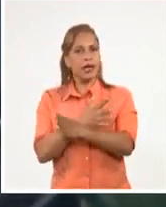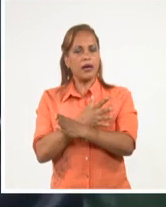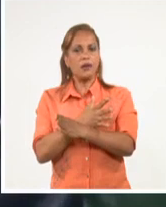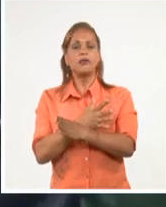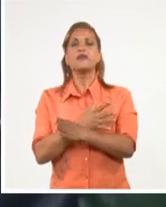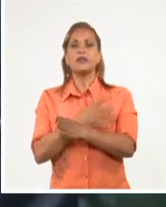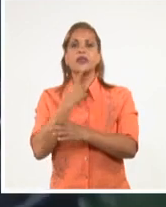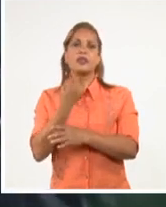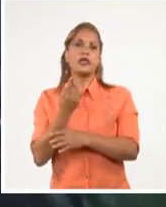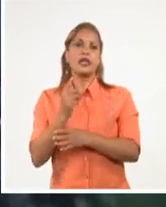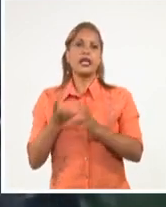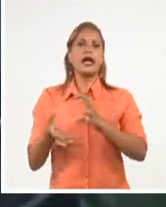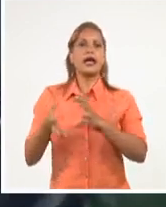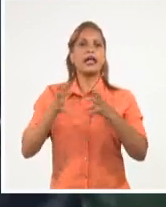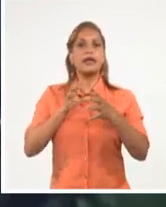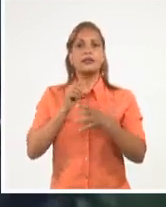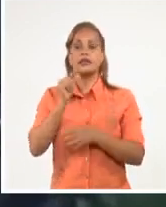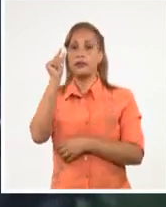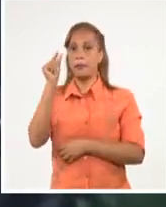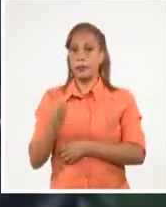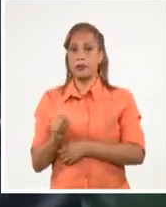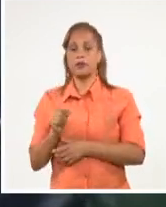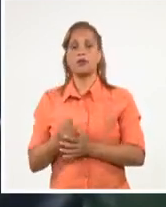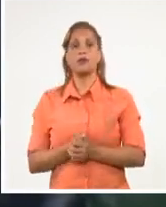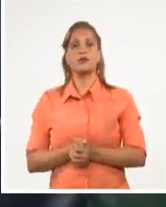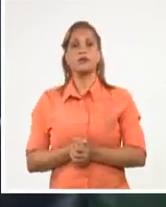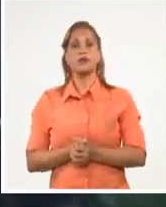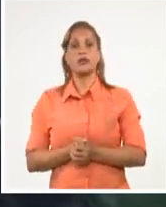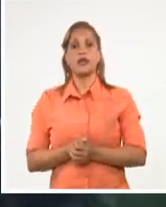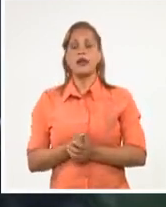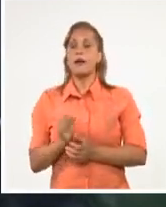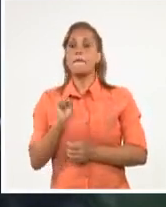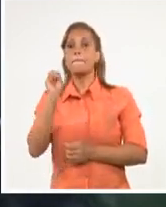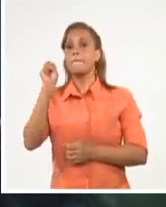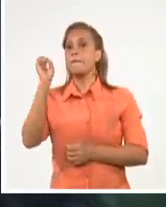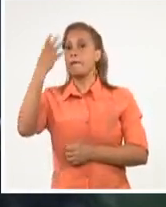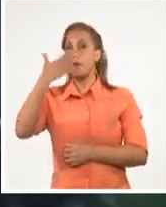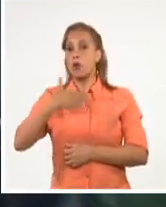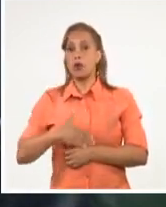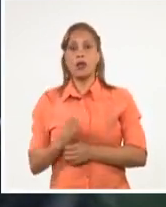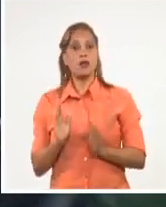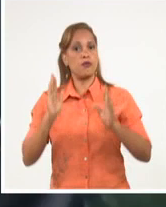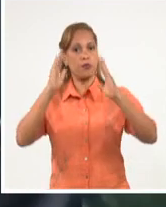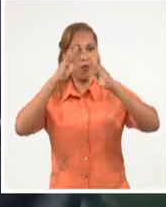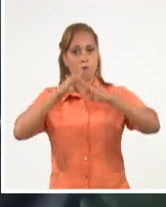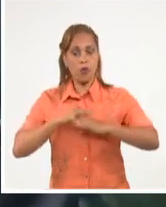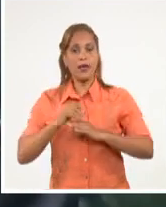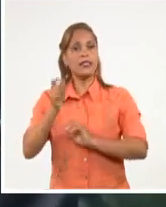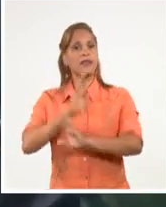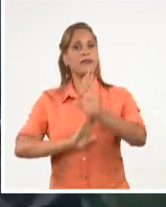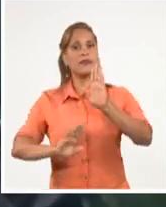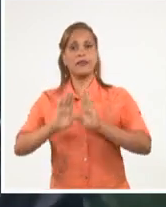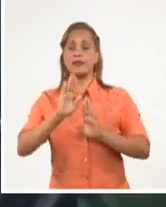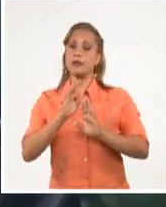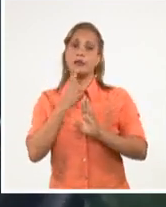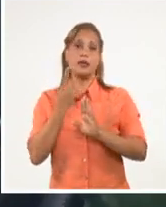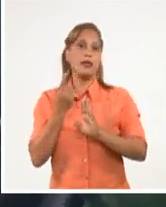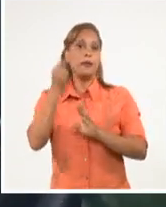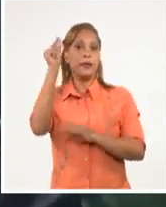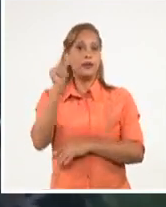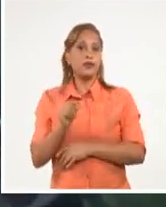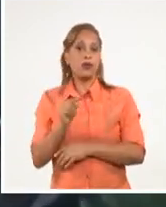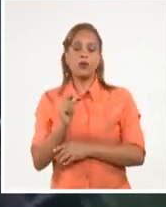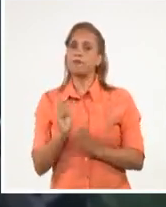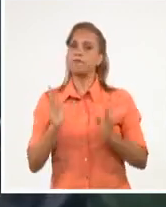inhumano, inmoral y éticamente indefendible de estas armas y